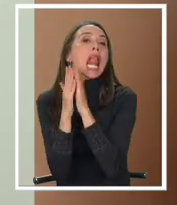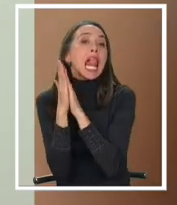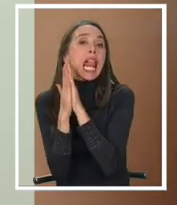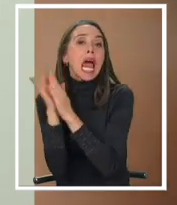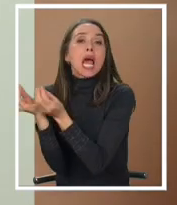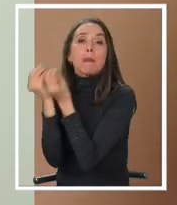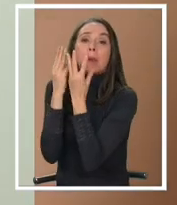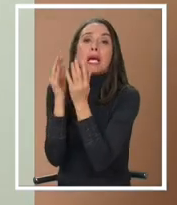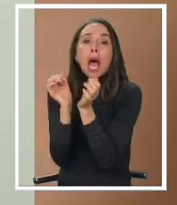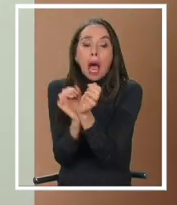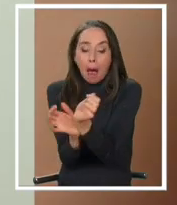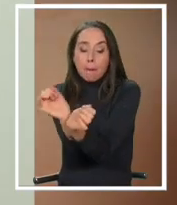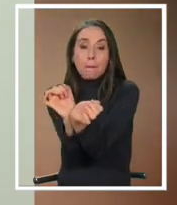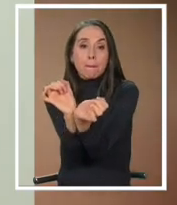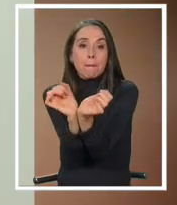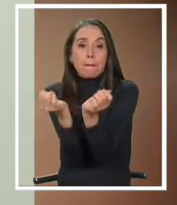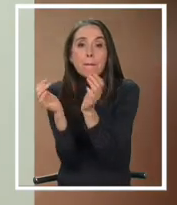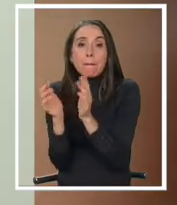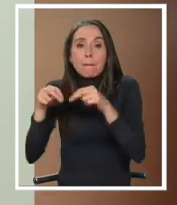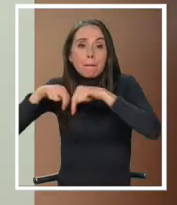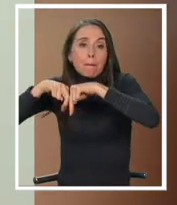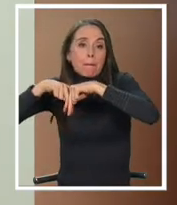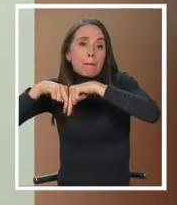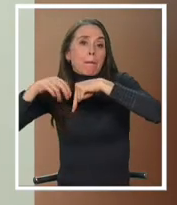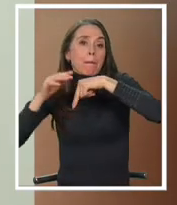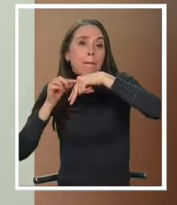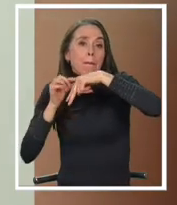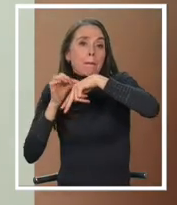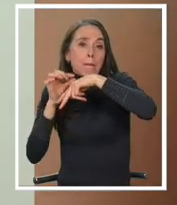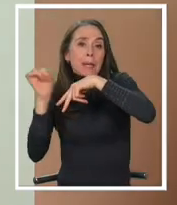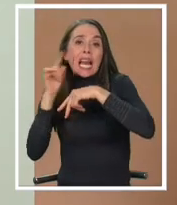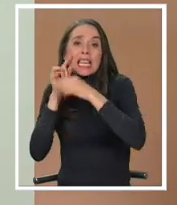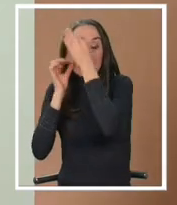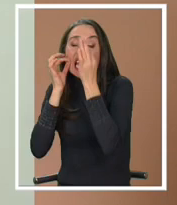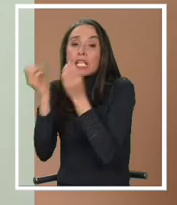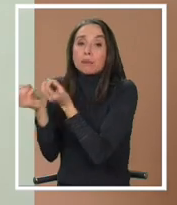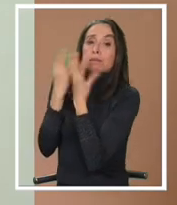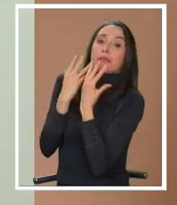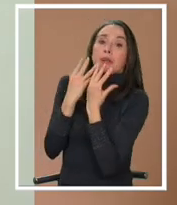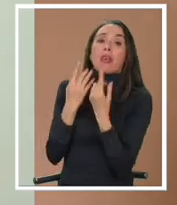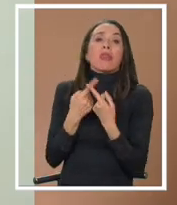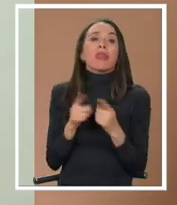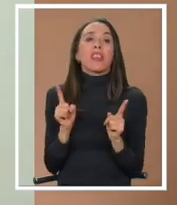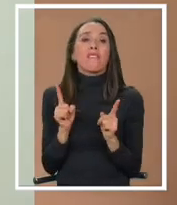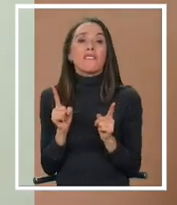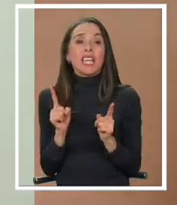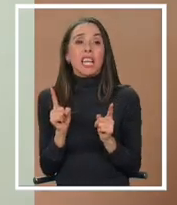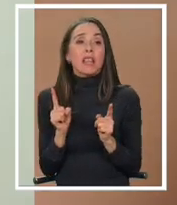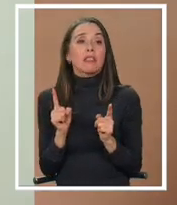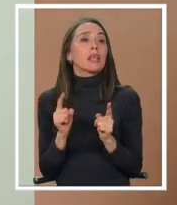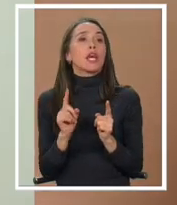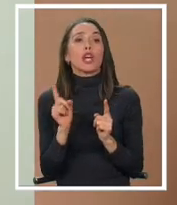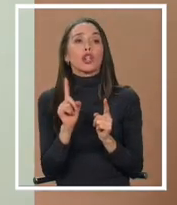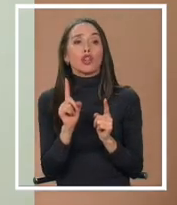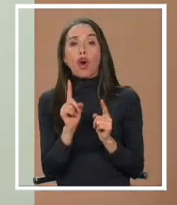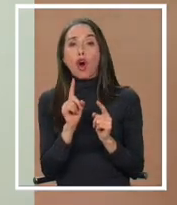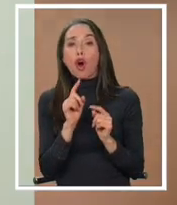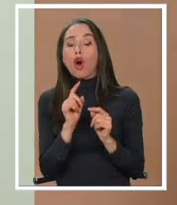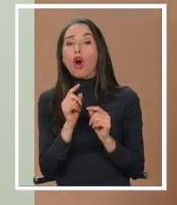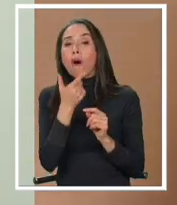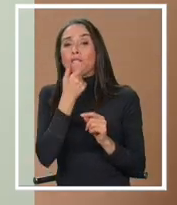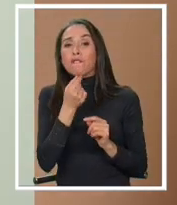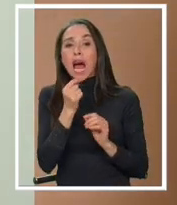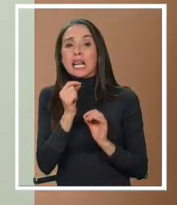contacto de piel con una persona que tenga estas lesiones activas. El contacto es muy diferente. No es este contagio tan